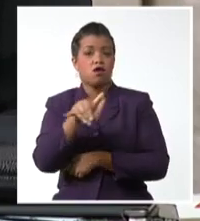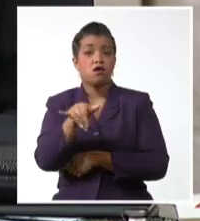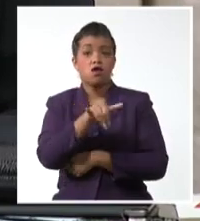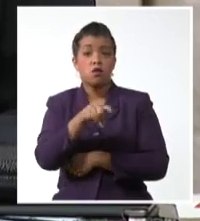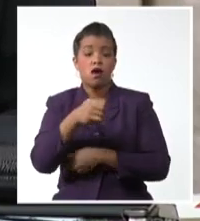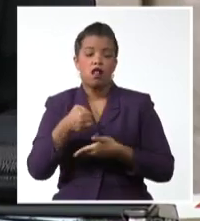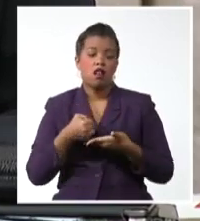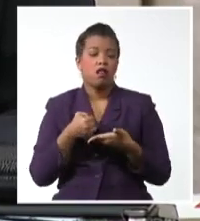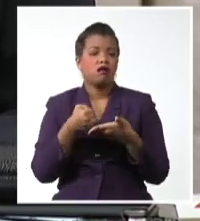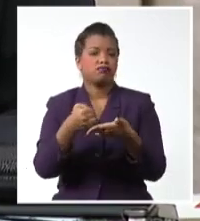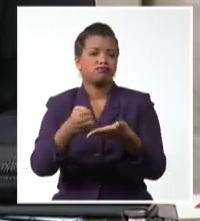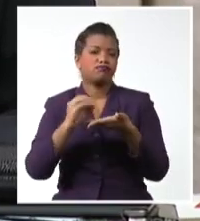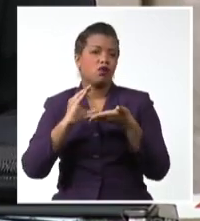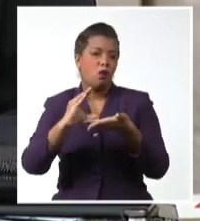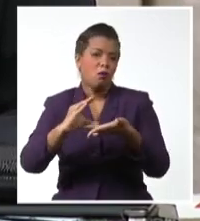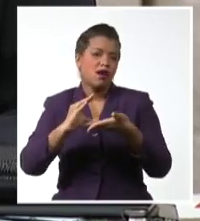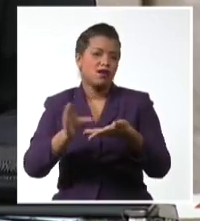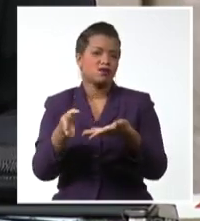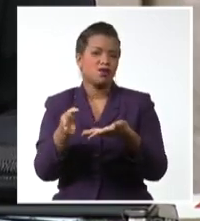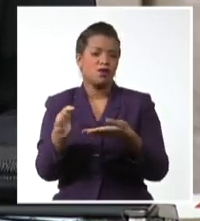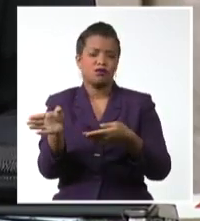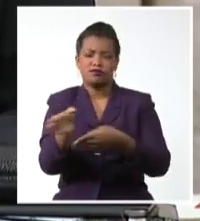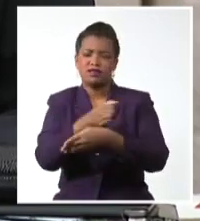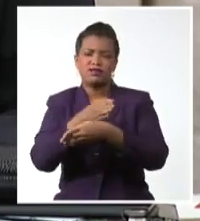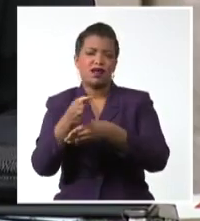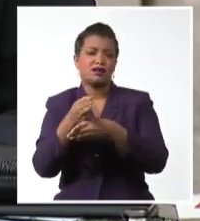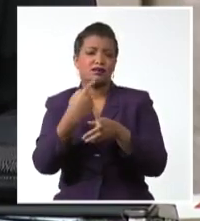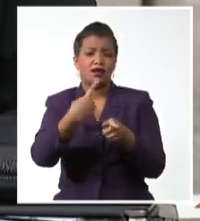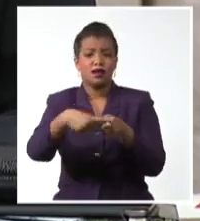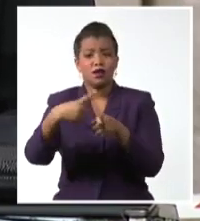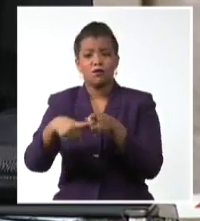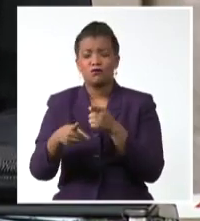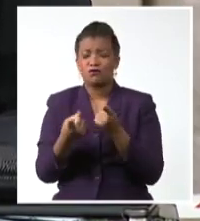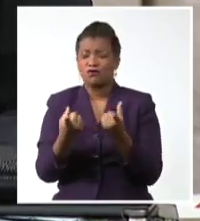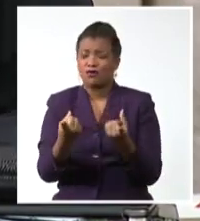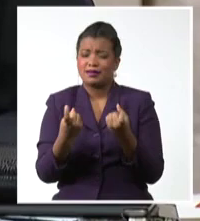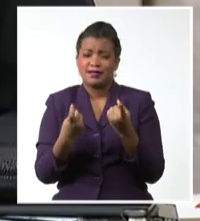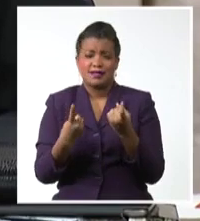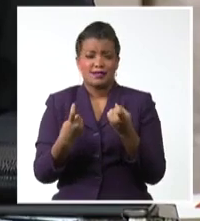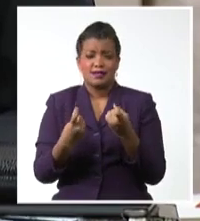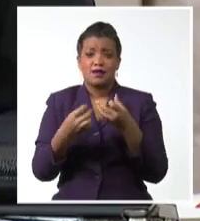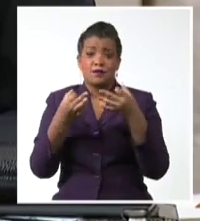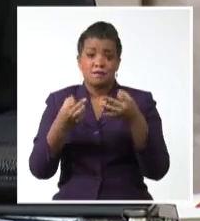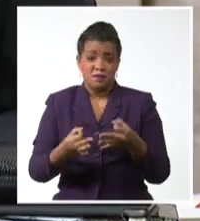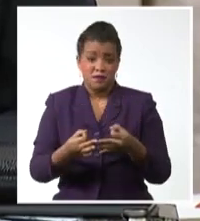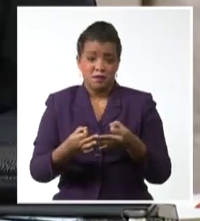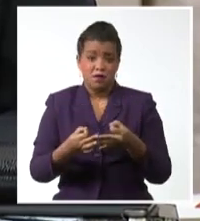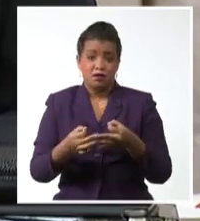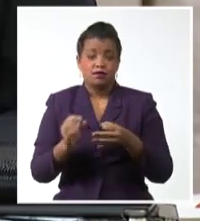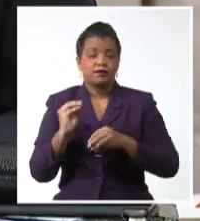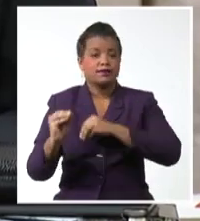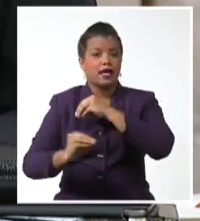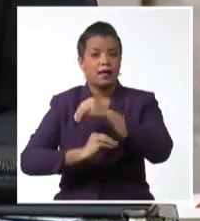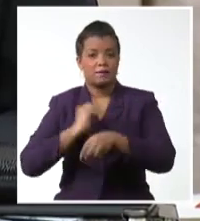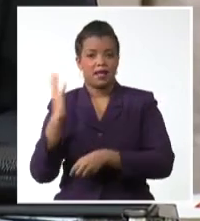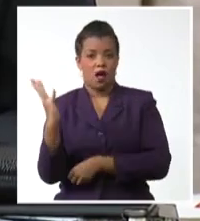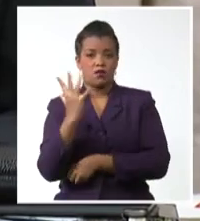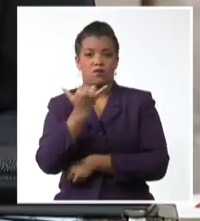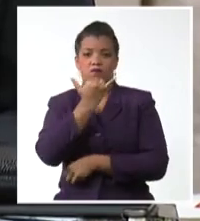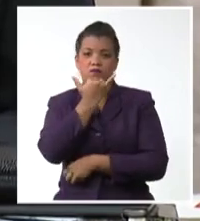cooperación y el acceso oportuno a recursos indispensables para paliar los efectos del cambio climático